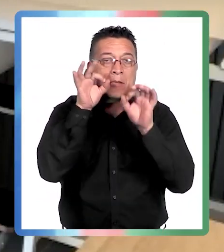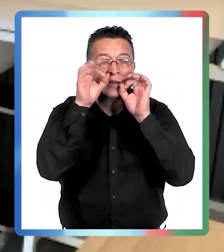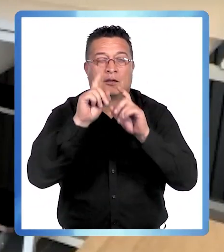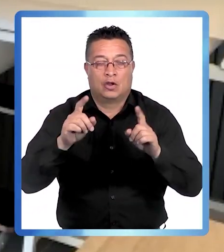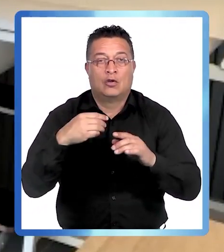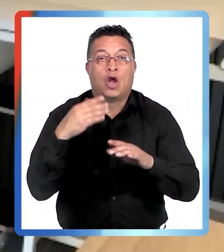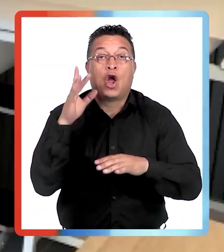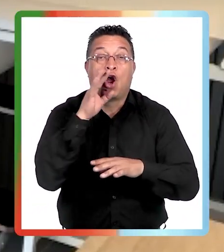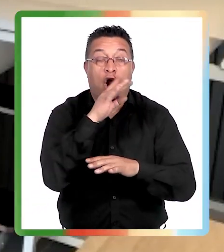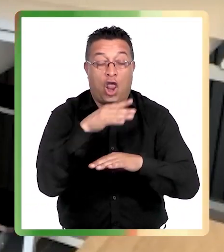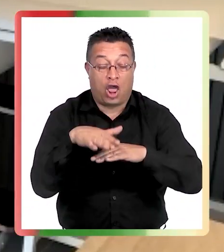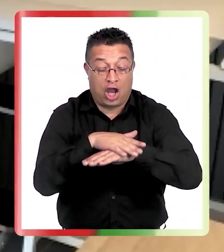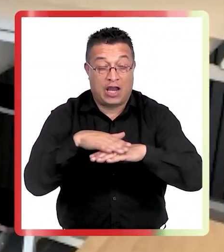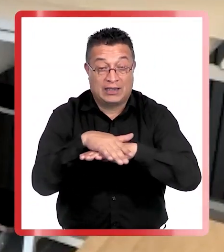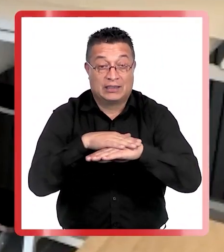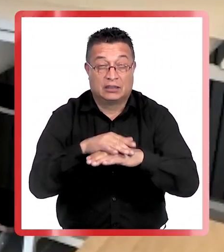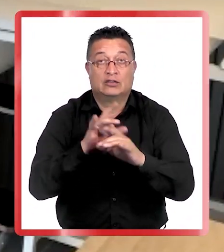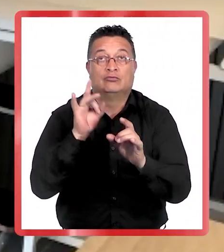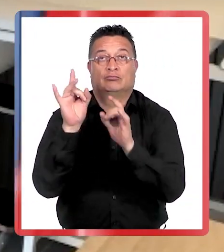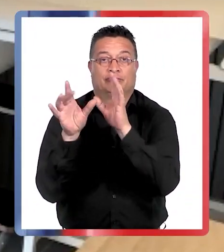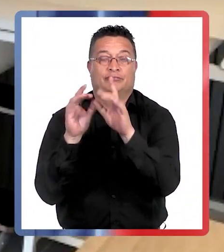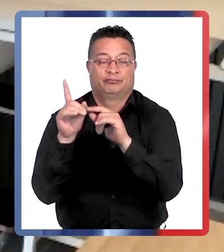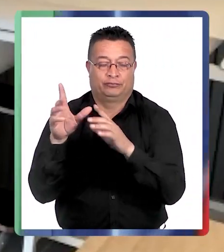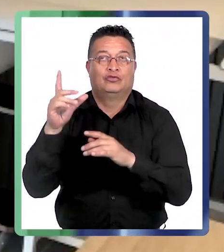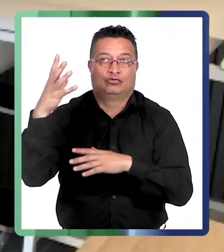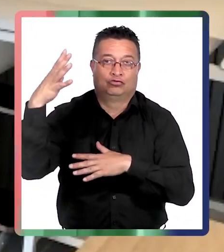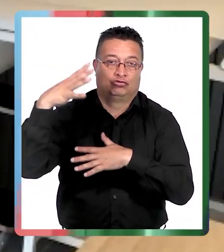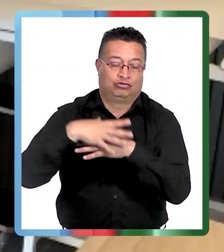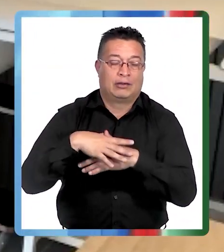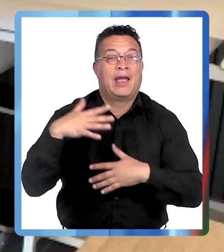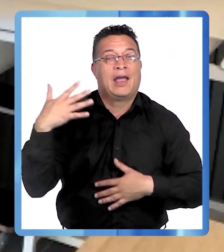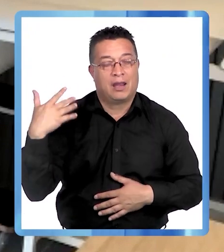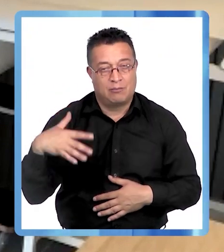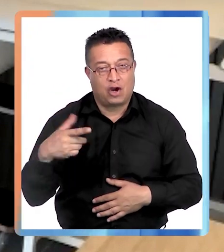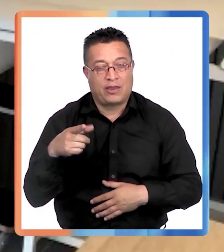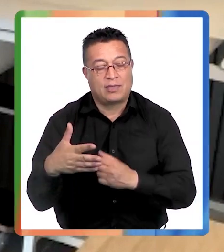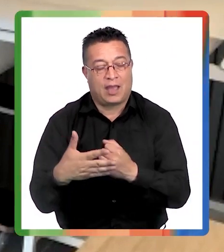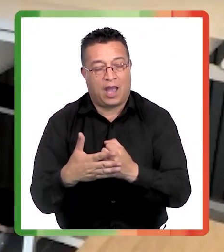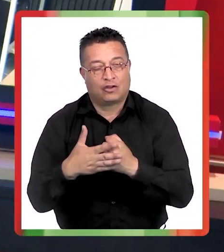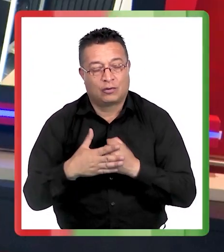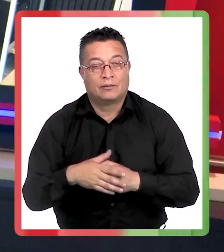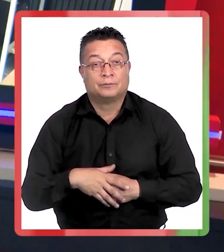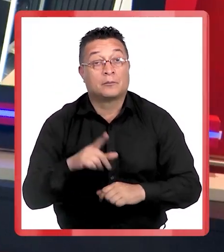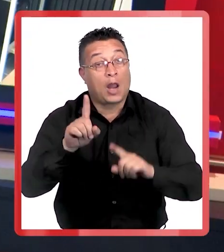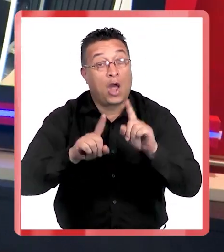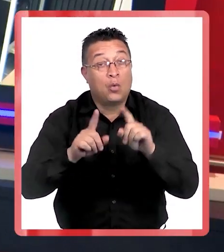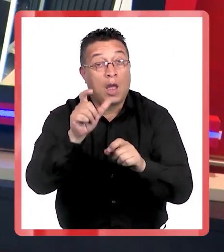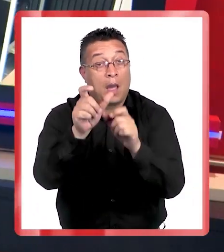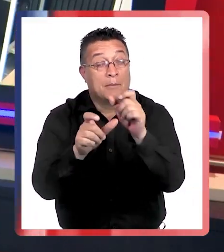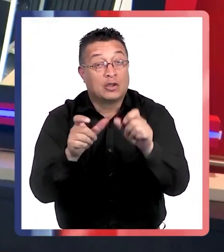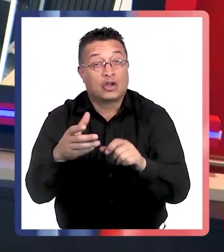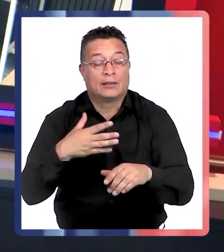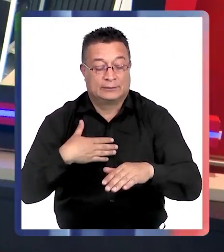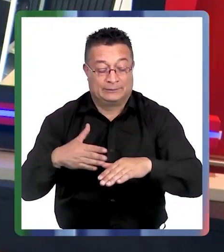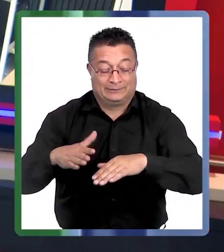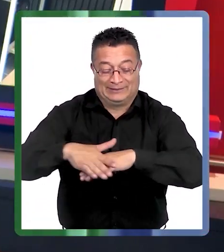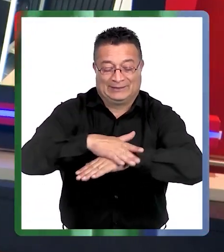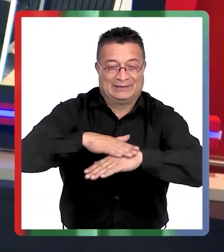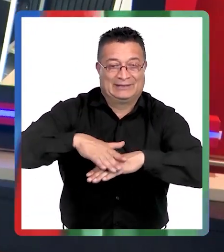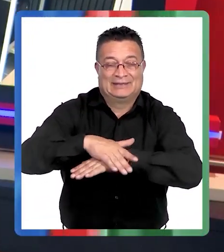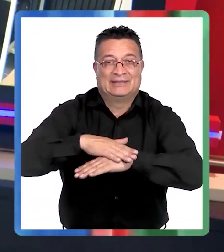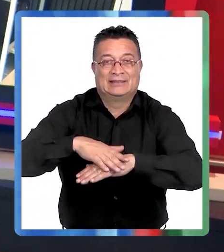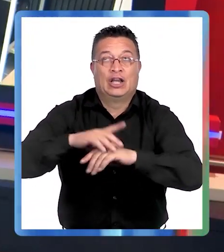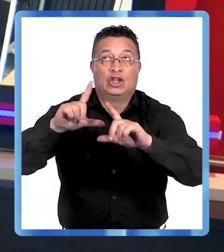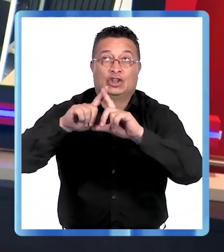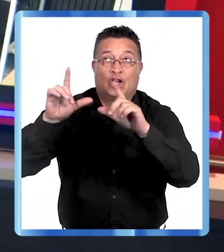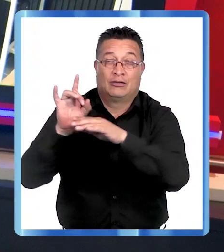los fotoprotectores con color protegen contra esa luz. Entonces también eso es importante que ayuda también. Hay algunas personas que se ponen o se aplican